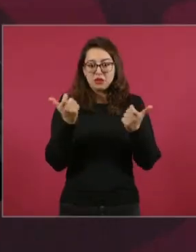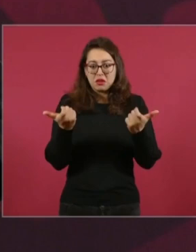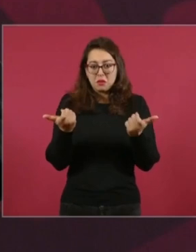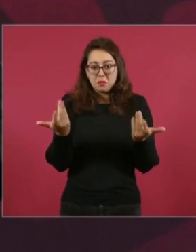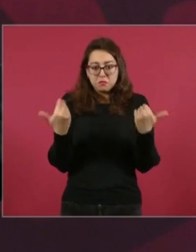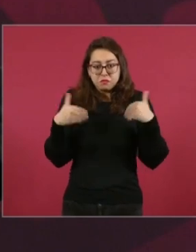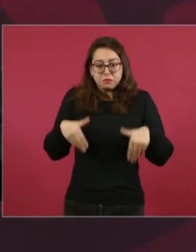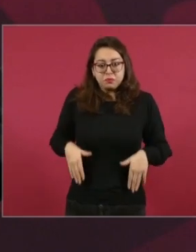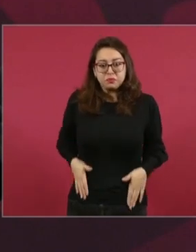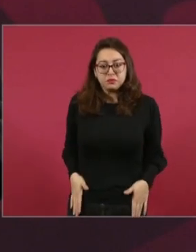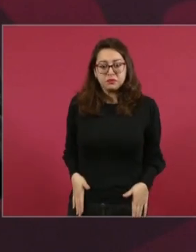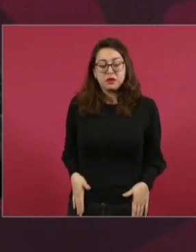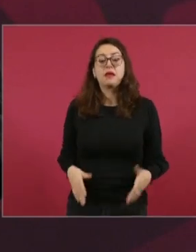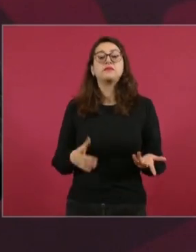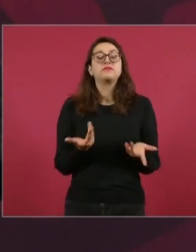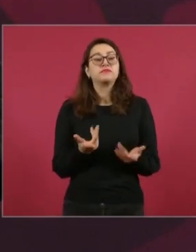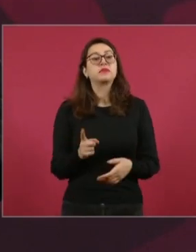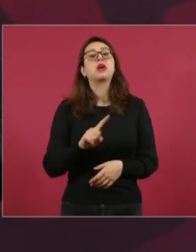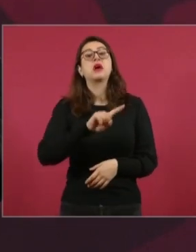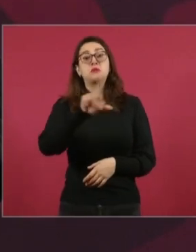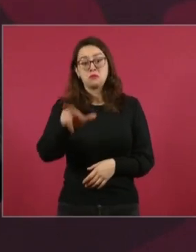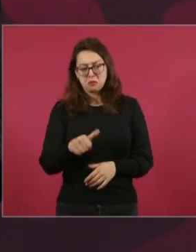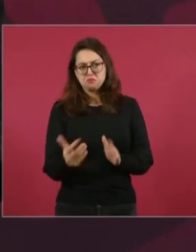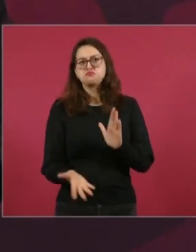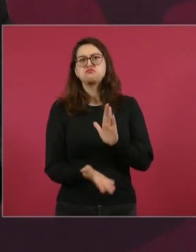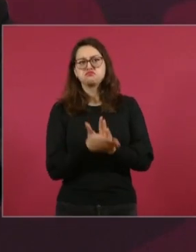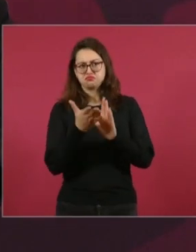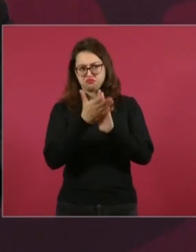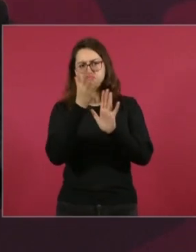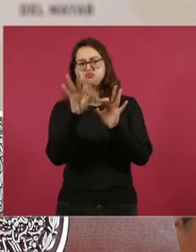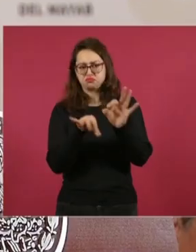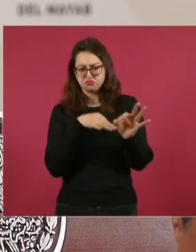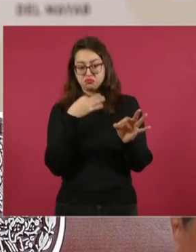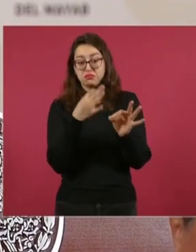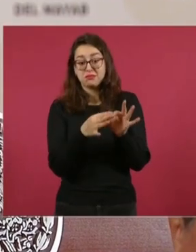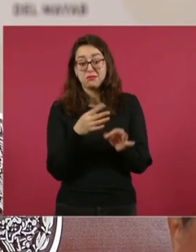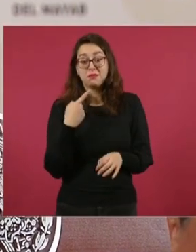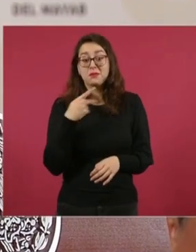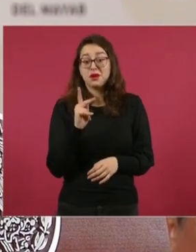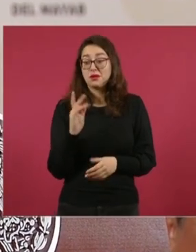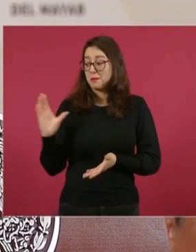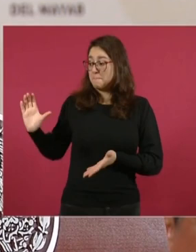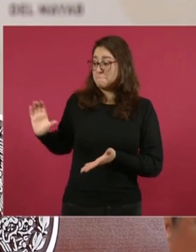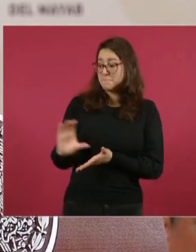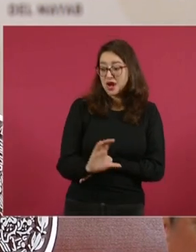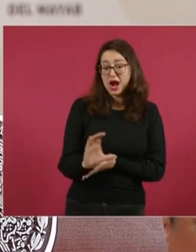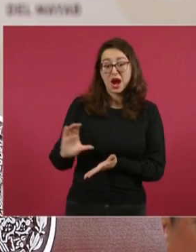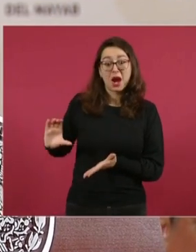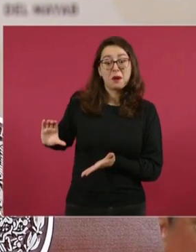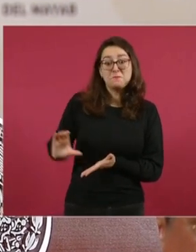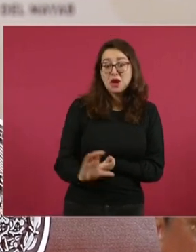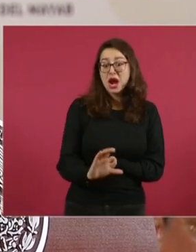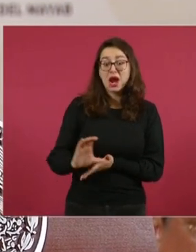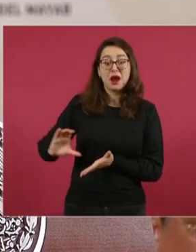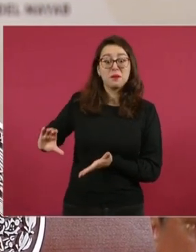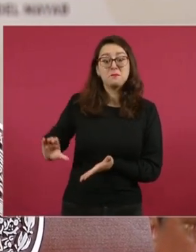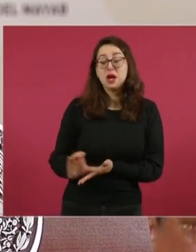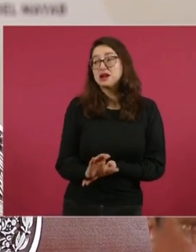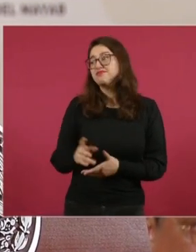ampliación presupuestal, salían las obras tres, cuatro, cinco, diez veces más